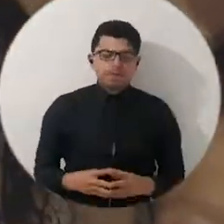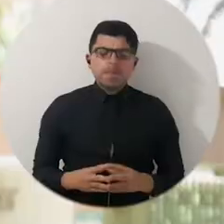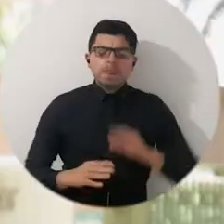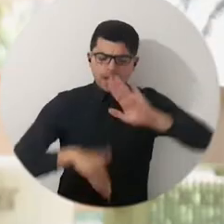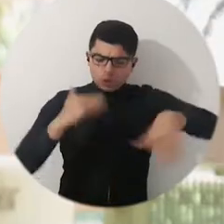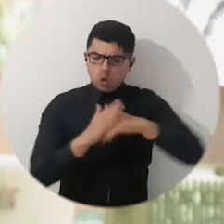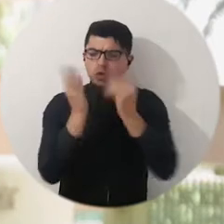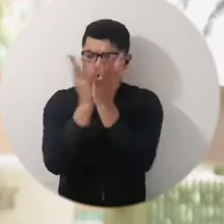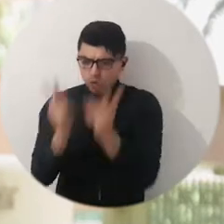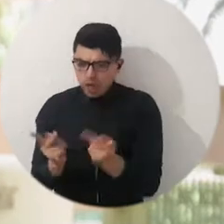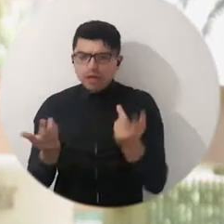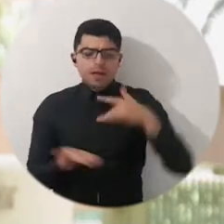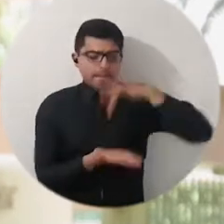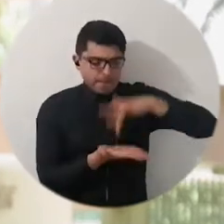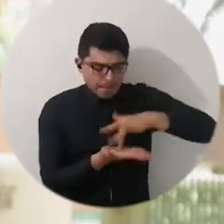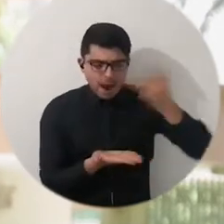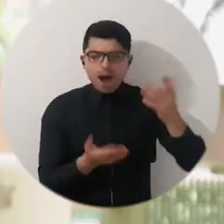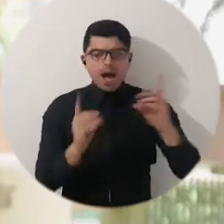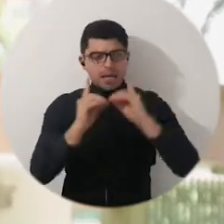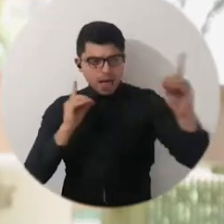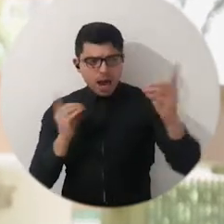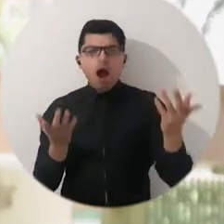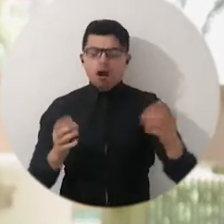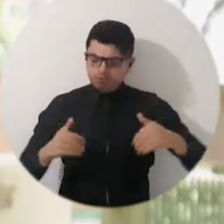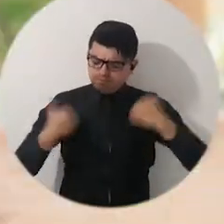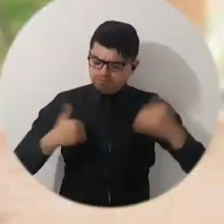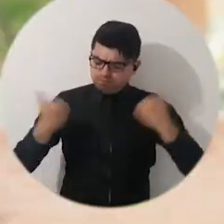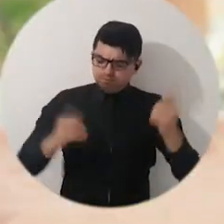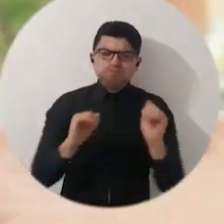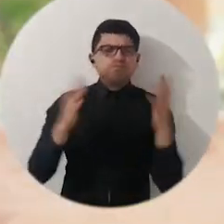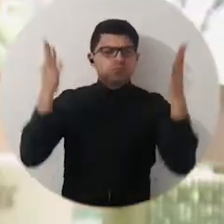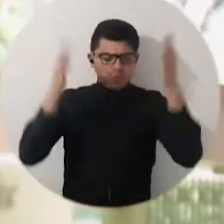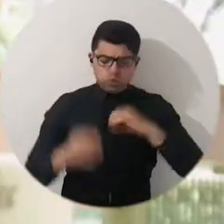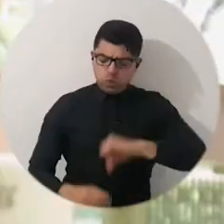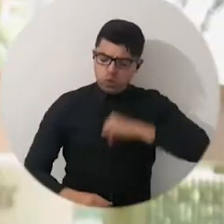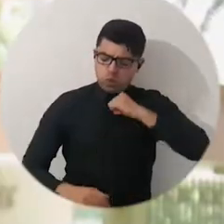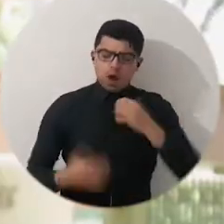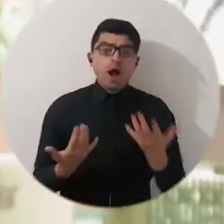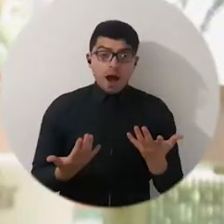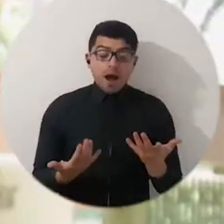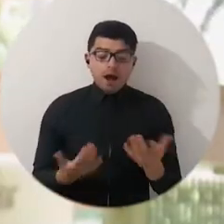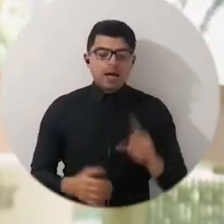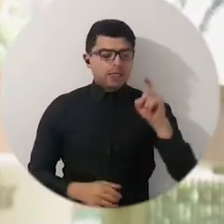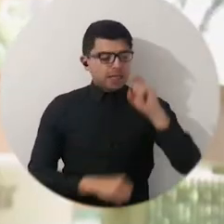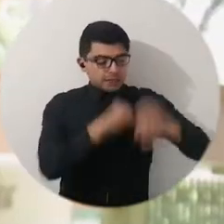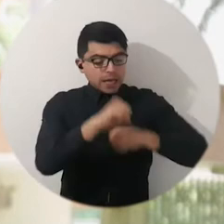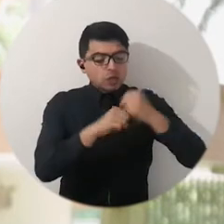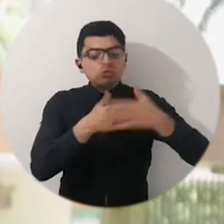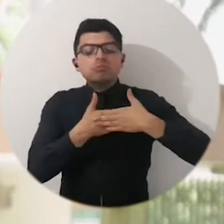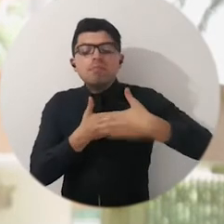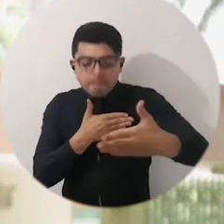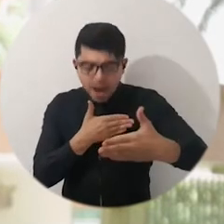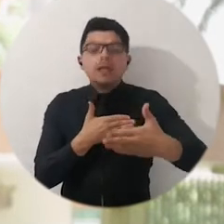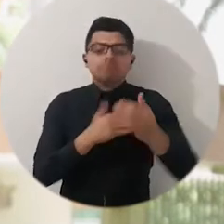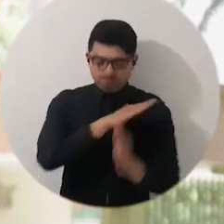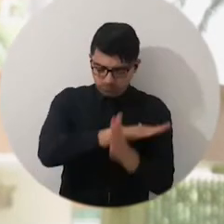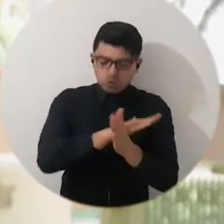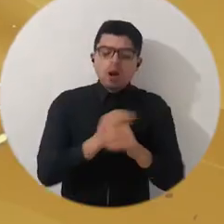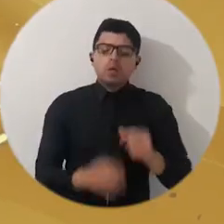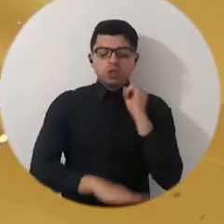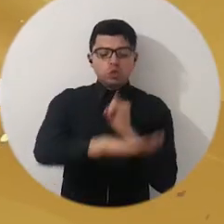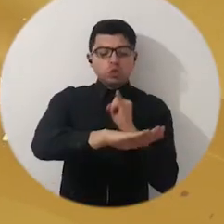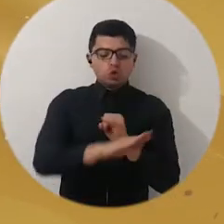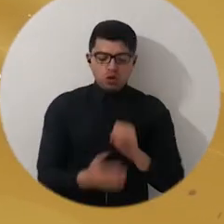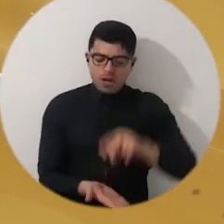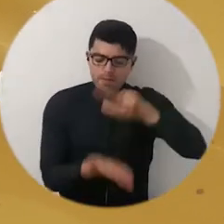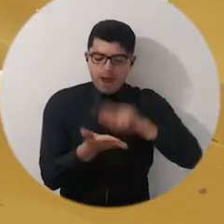Todos los estudiantes, tanto presencial y distancia, celebramos y nos llenan de orgullo que por seis años más seamos